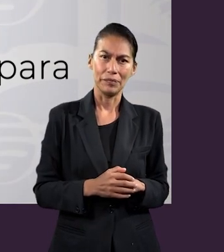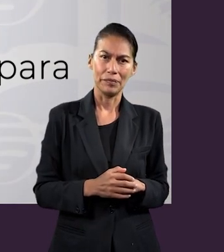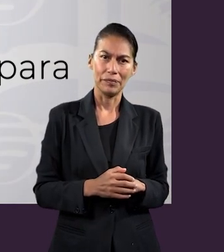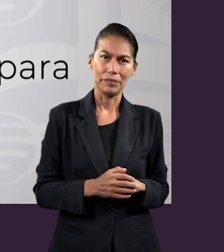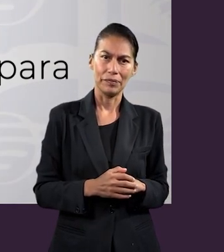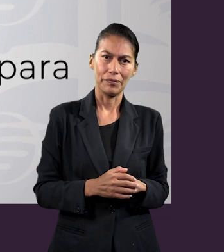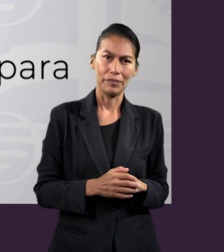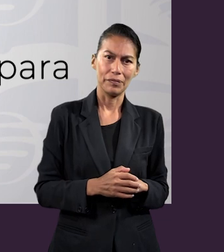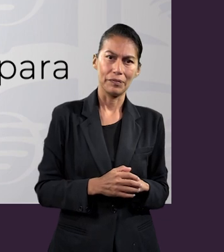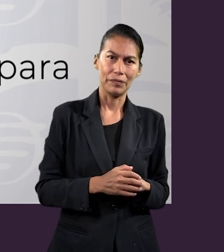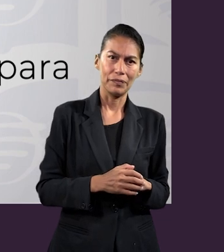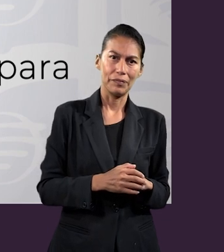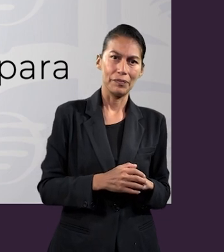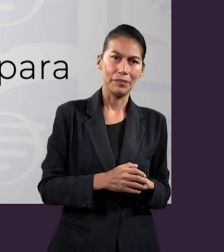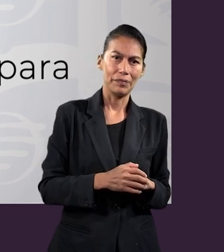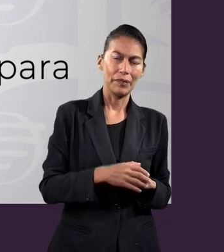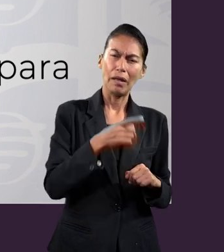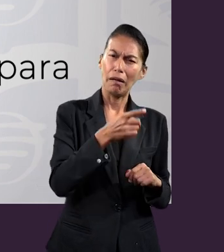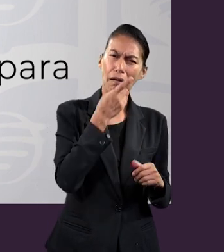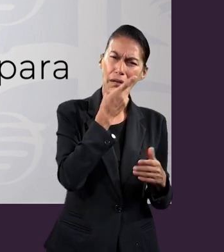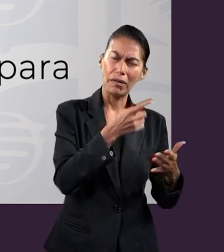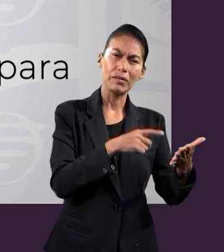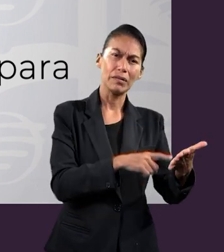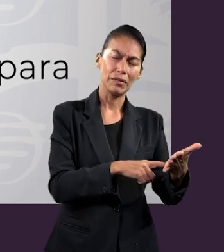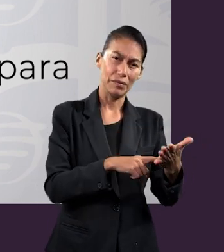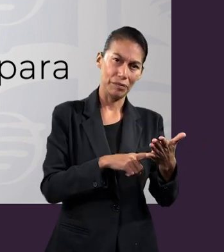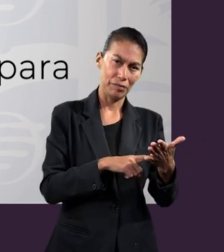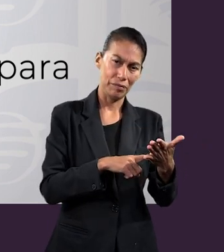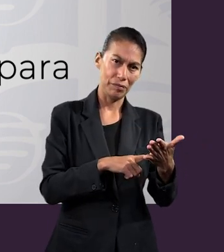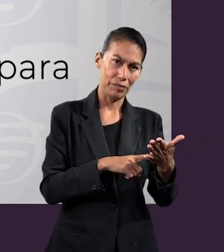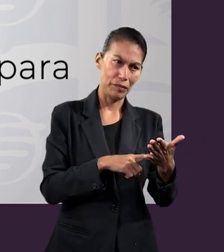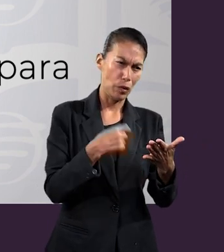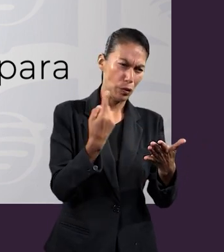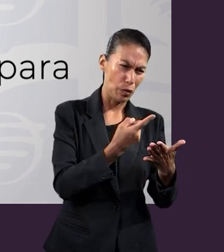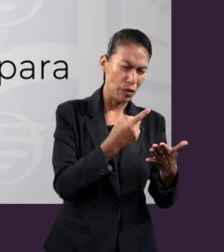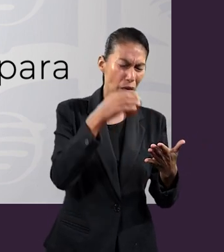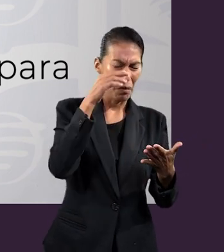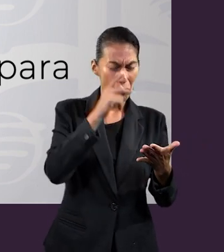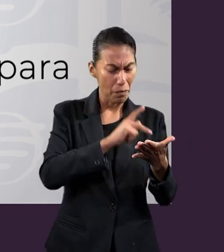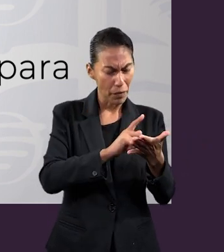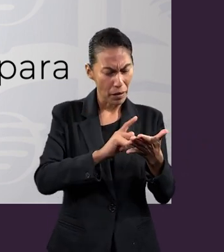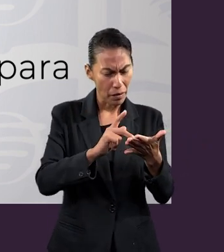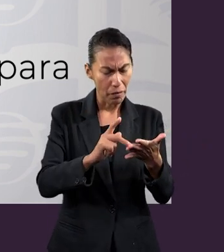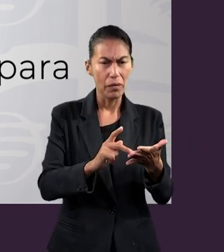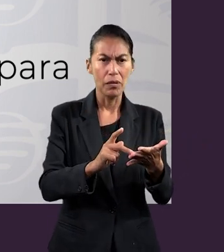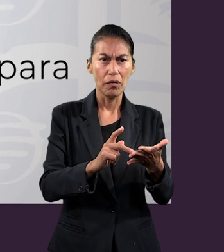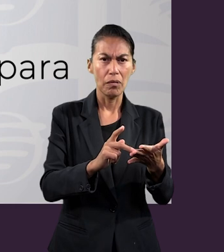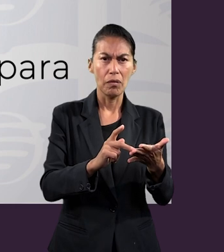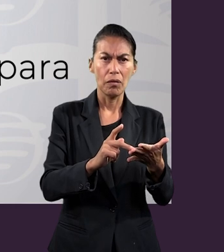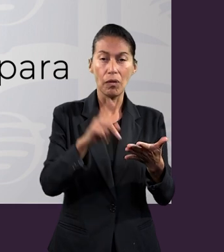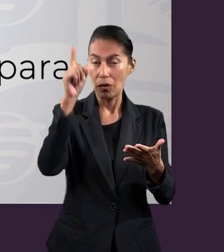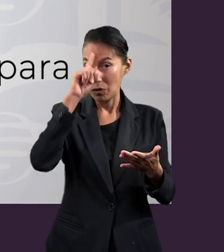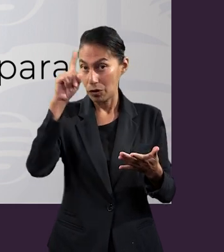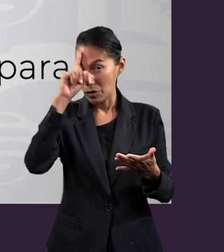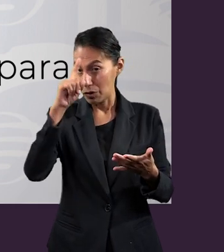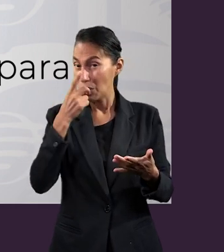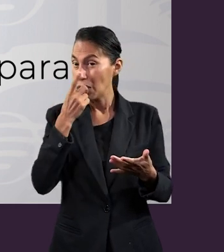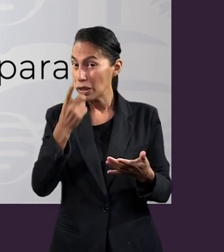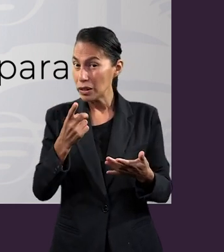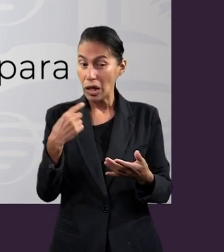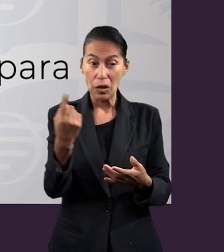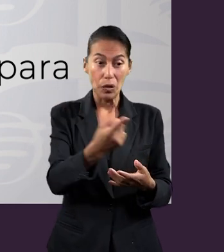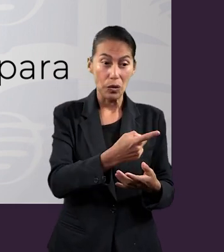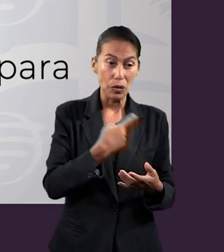Mientras leemos Efesios 5, podemos reflexionar en lo que pide Pablo, que es vivir el